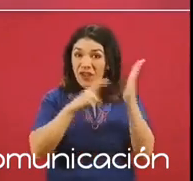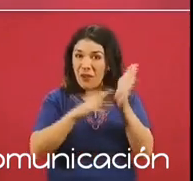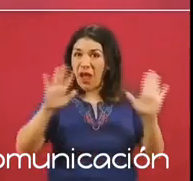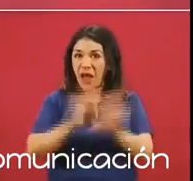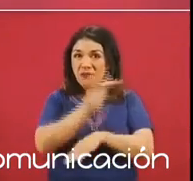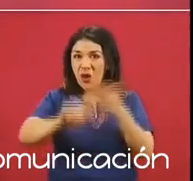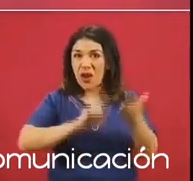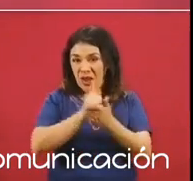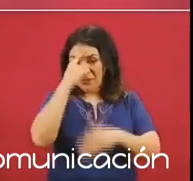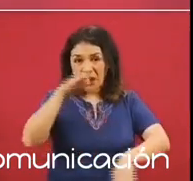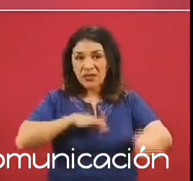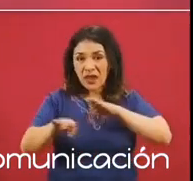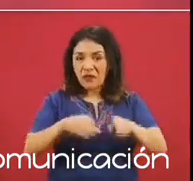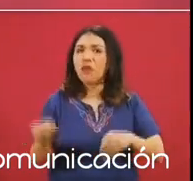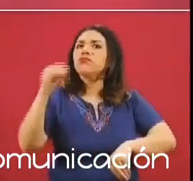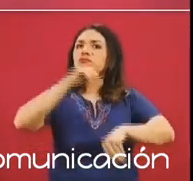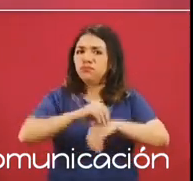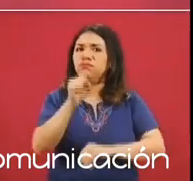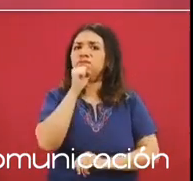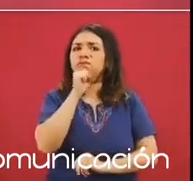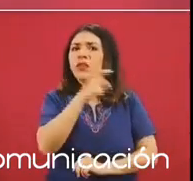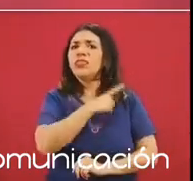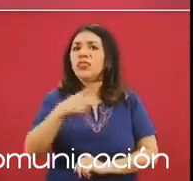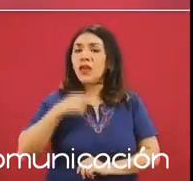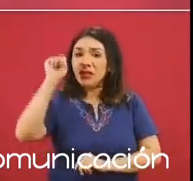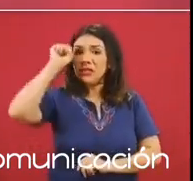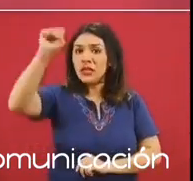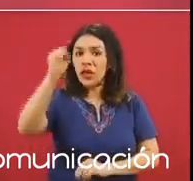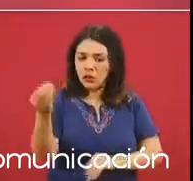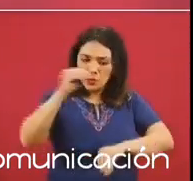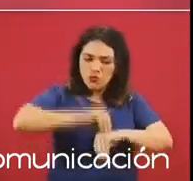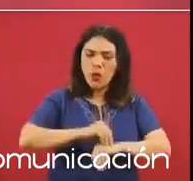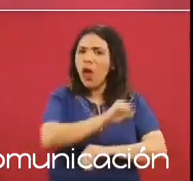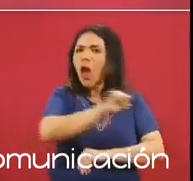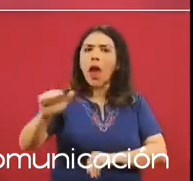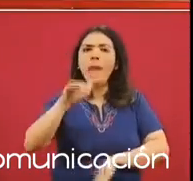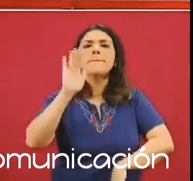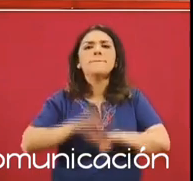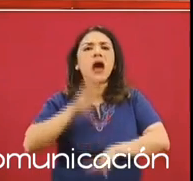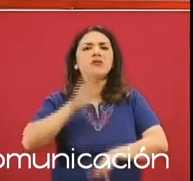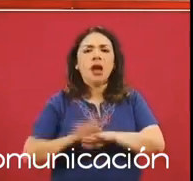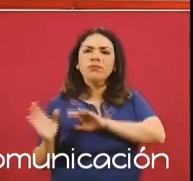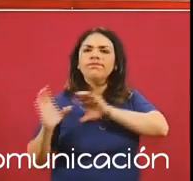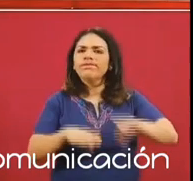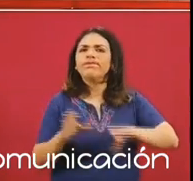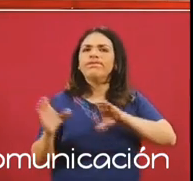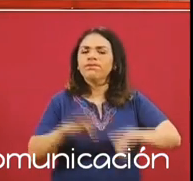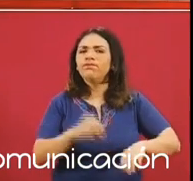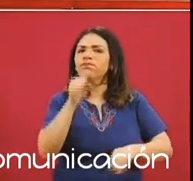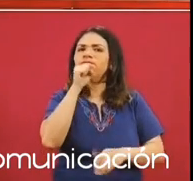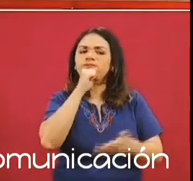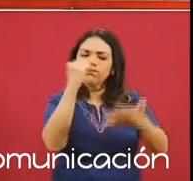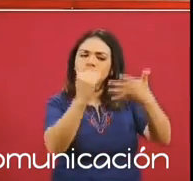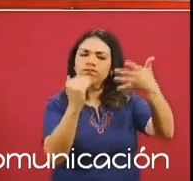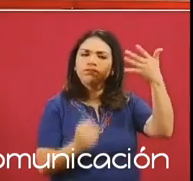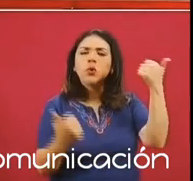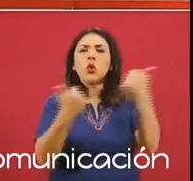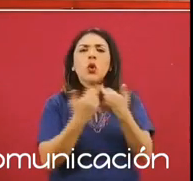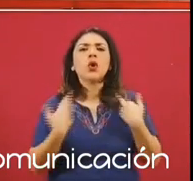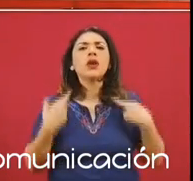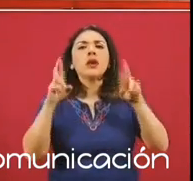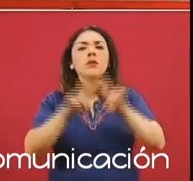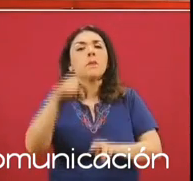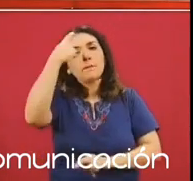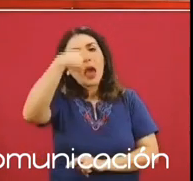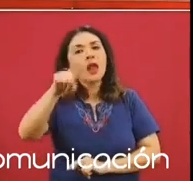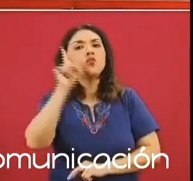establece la obligación de los sindicatos de incorporar estas cláusulas de representatividad